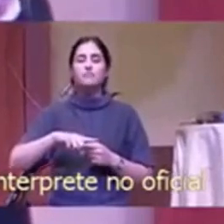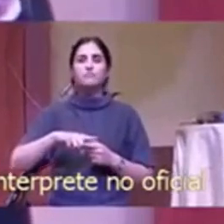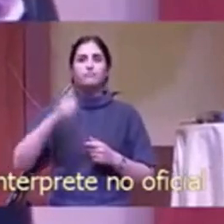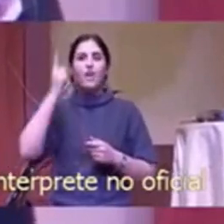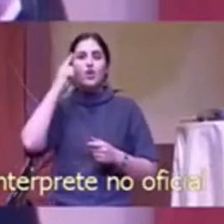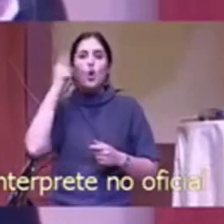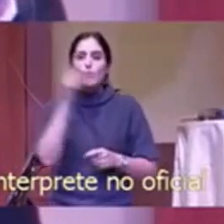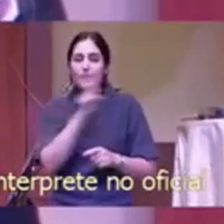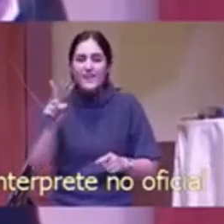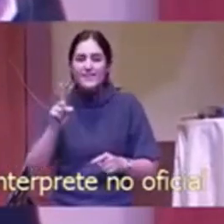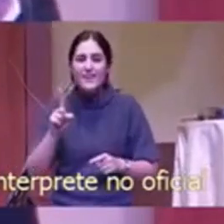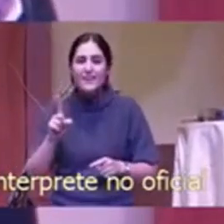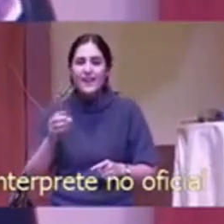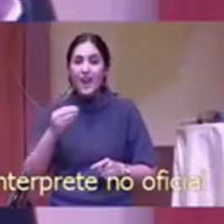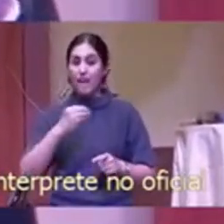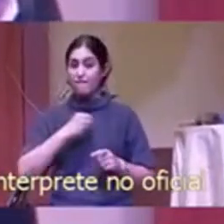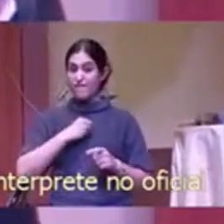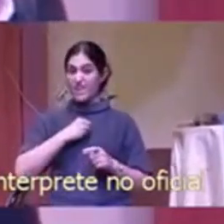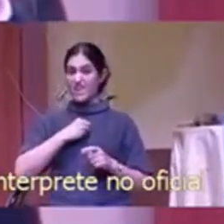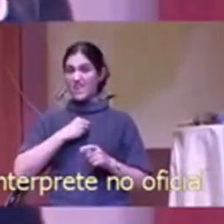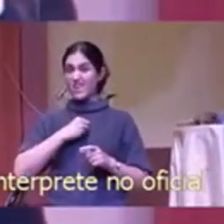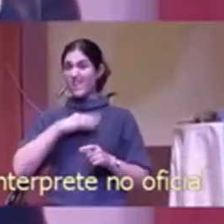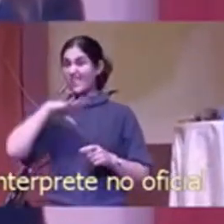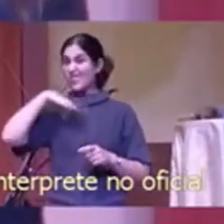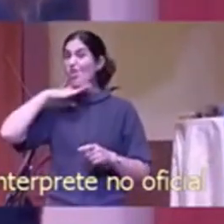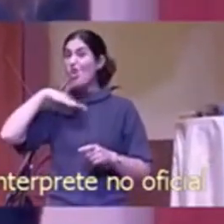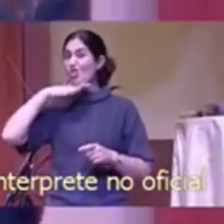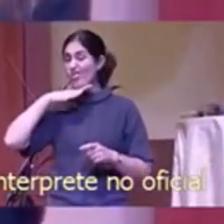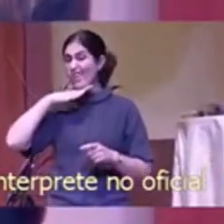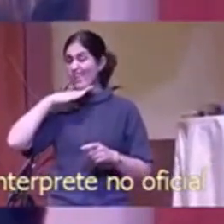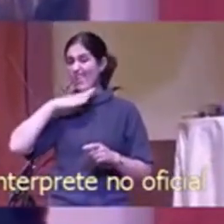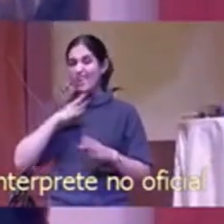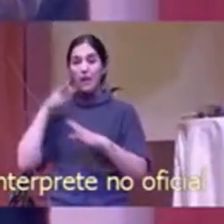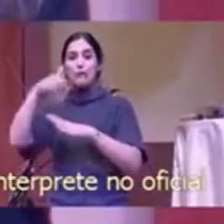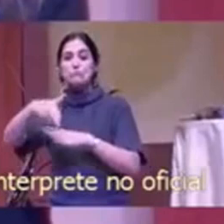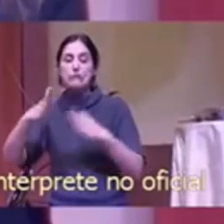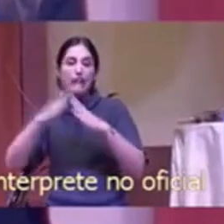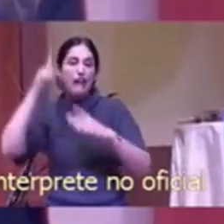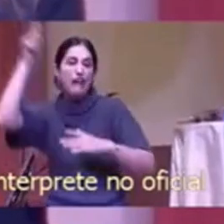necesitamos brillar en la oscuridad del temor a la mente